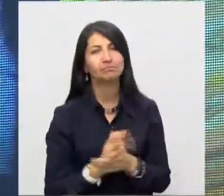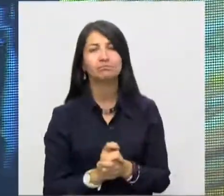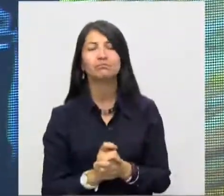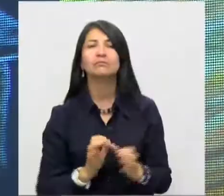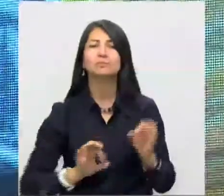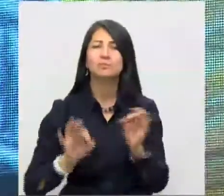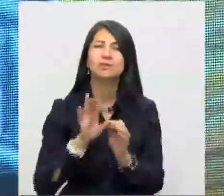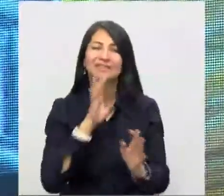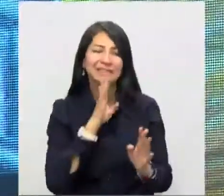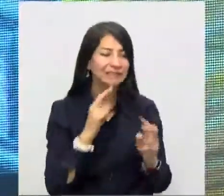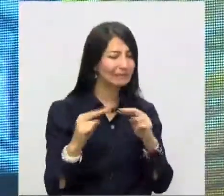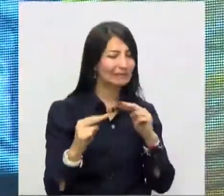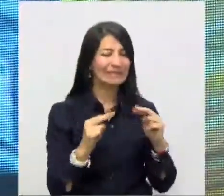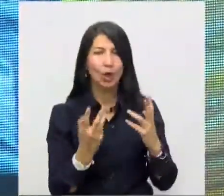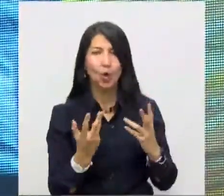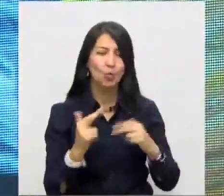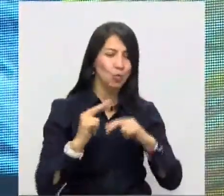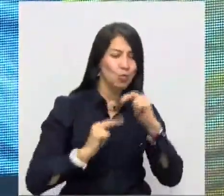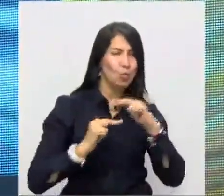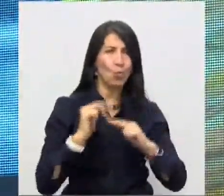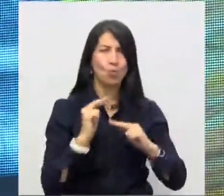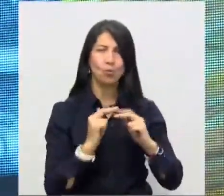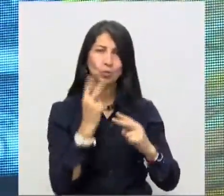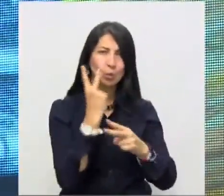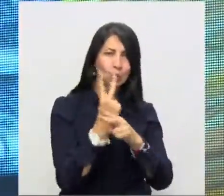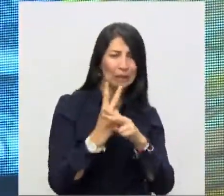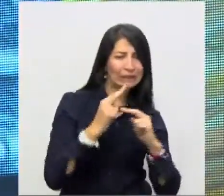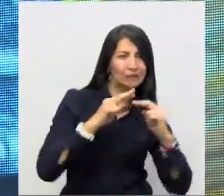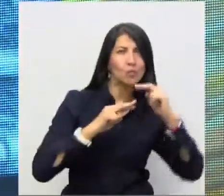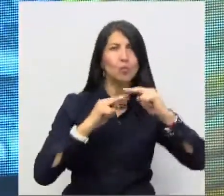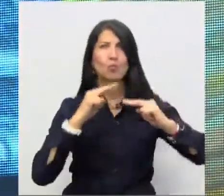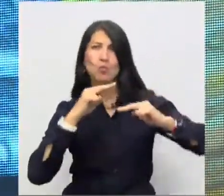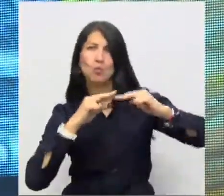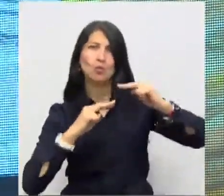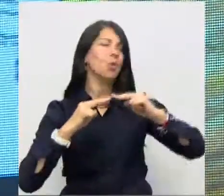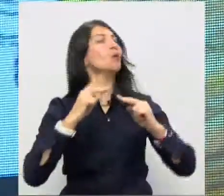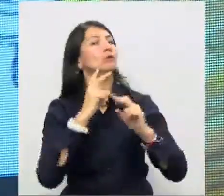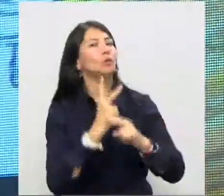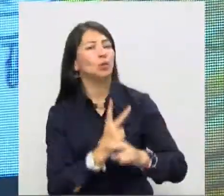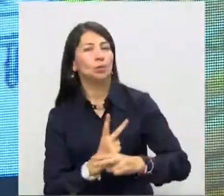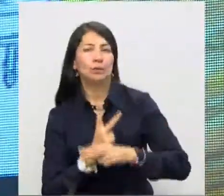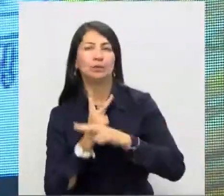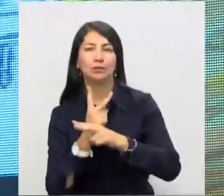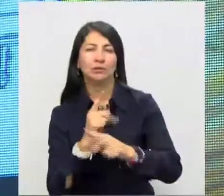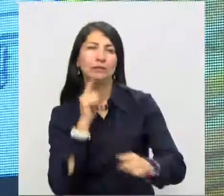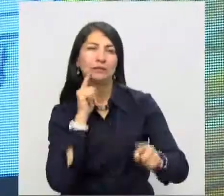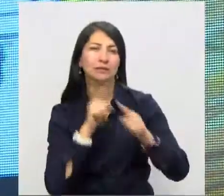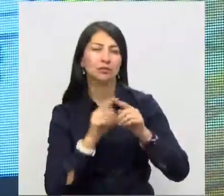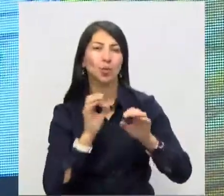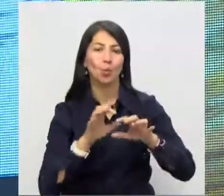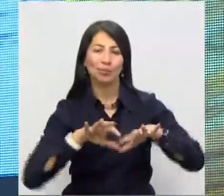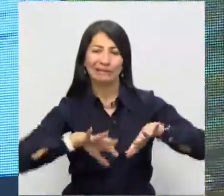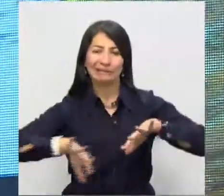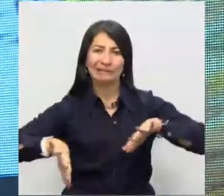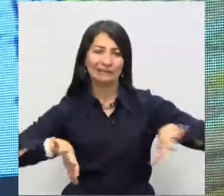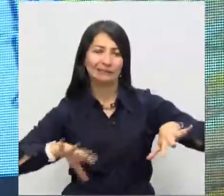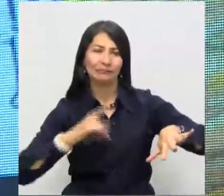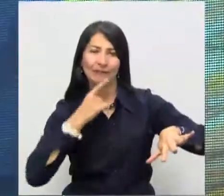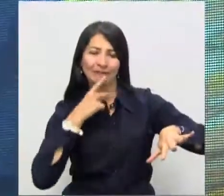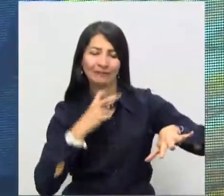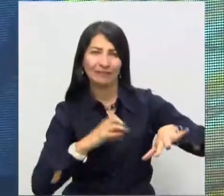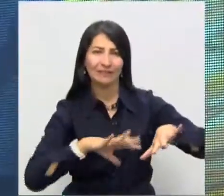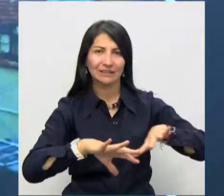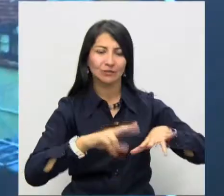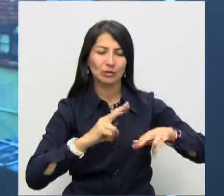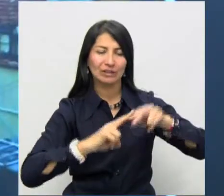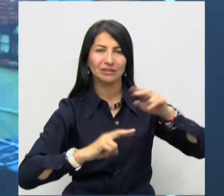de alguna manera, ha tenido que hacer un trabajo muy cuidadoso con respecto al aislamiento que hay